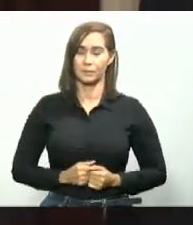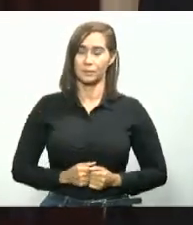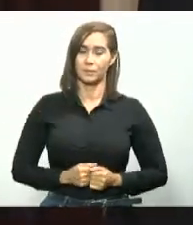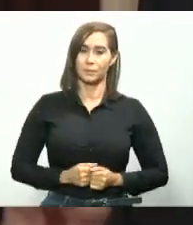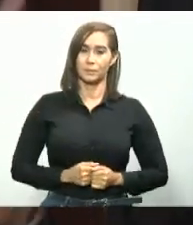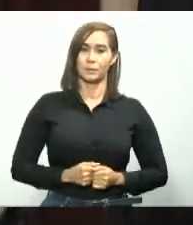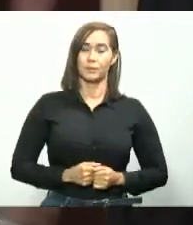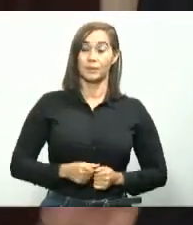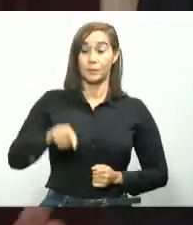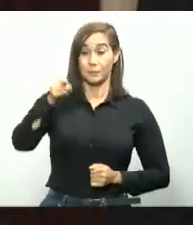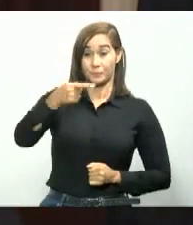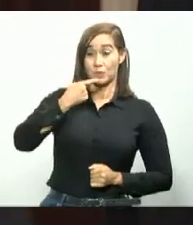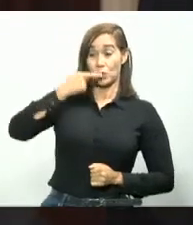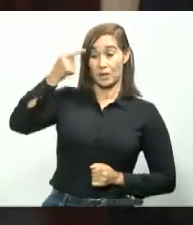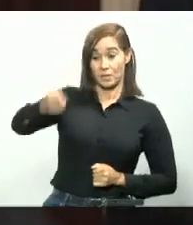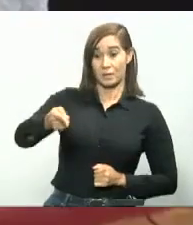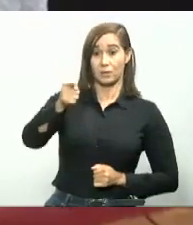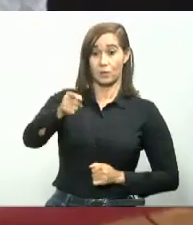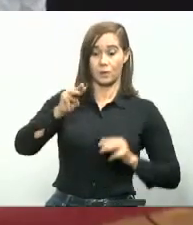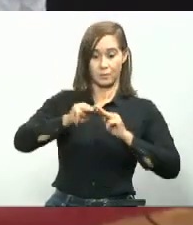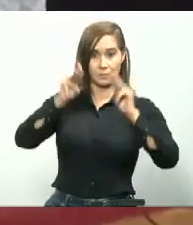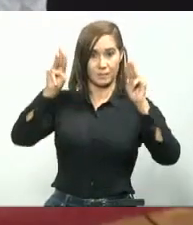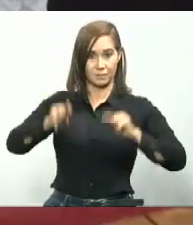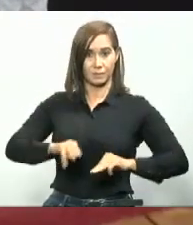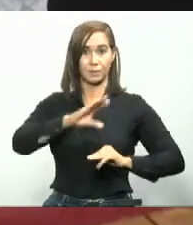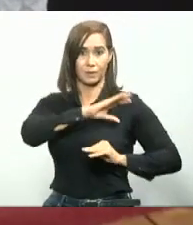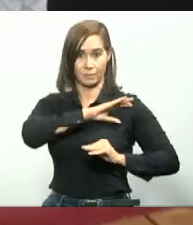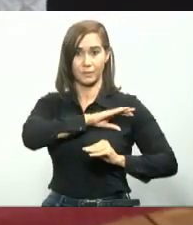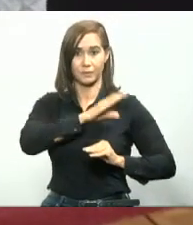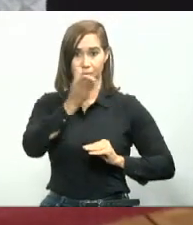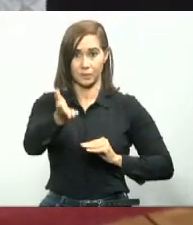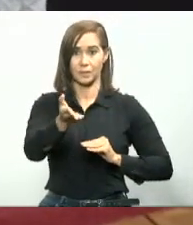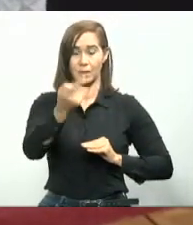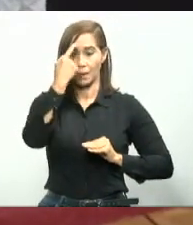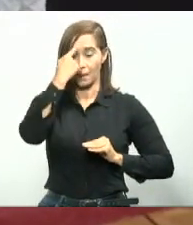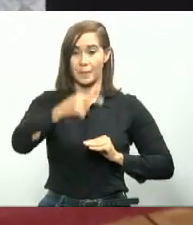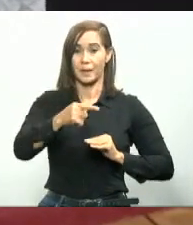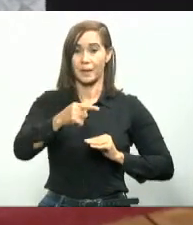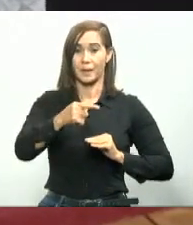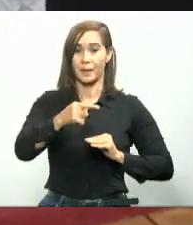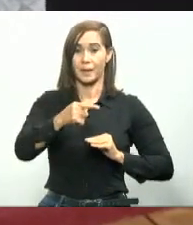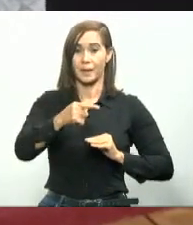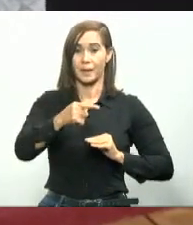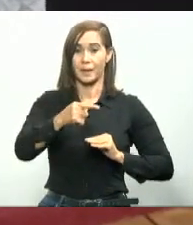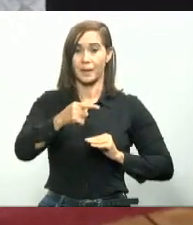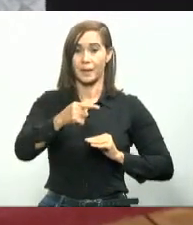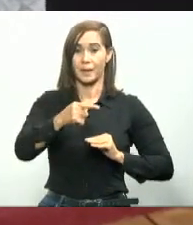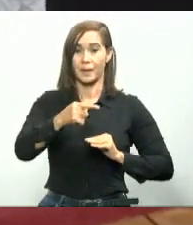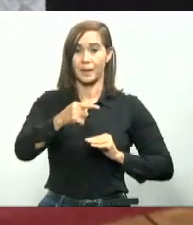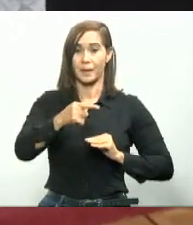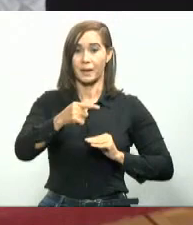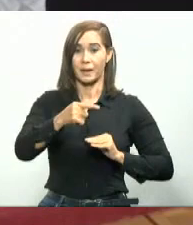Le he dado instrucciones inmediatas al ministro de Interior y Policía para la cancelación de estos actos